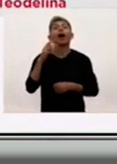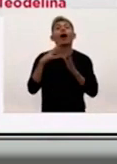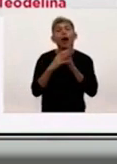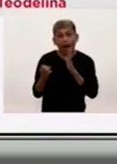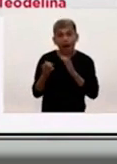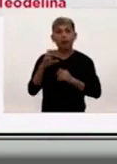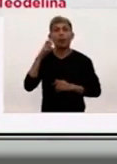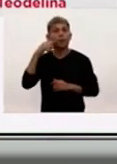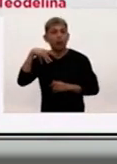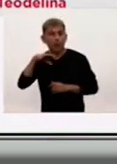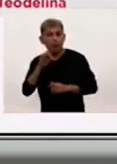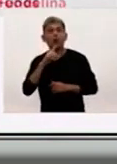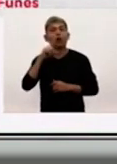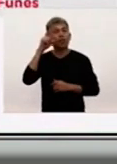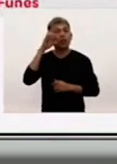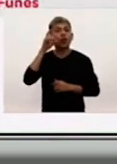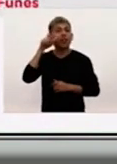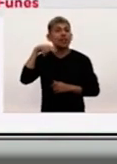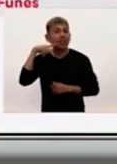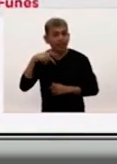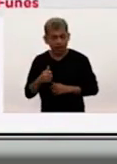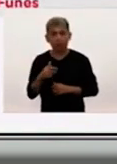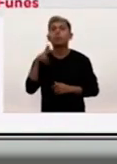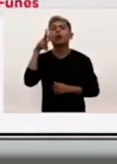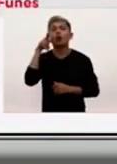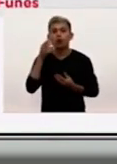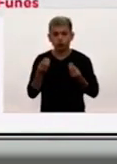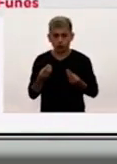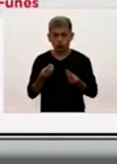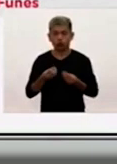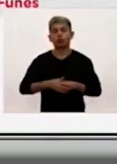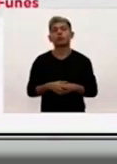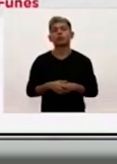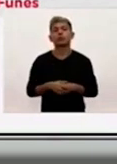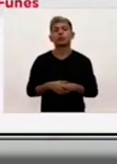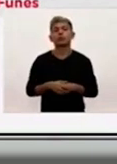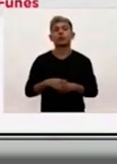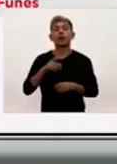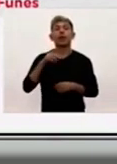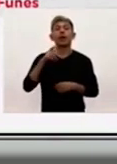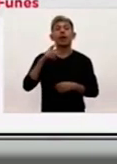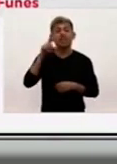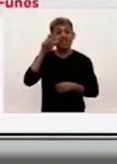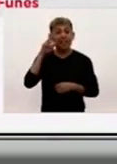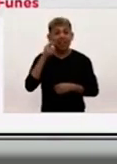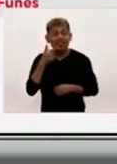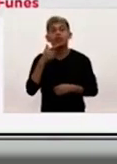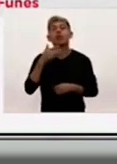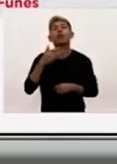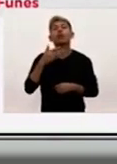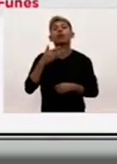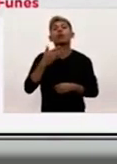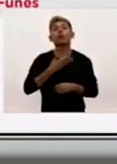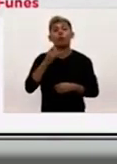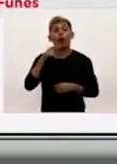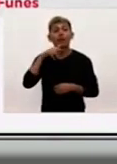Humberto Primo, Teodelina, 8 casos acontecieron en la ciudad de Ceres, Fuentes, Wilray,